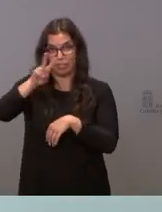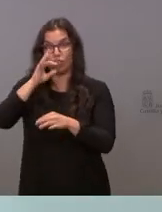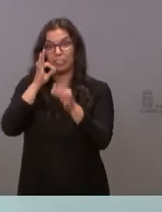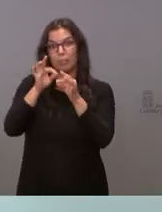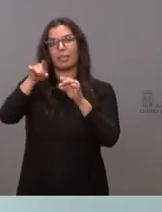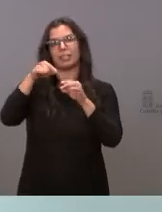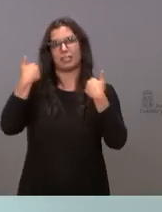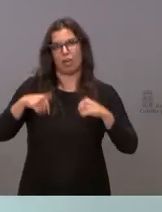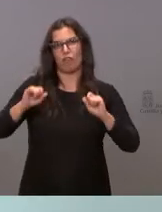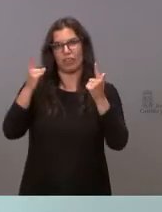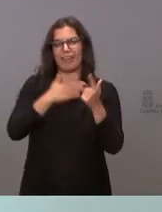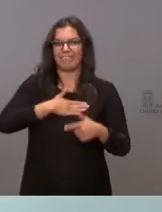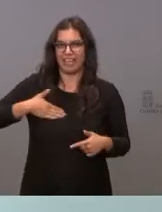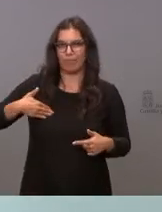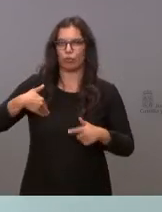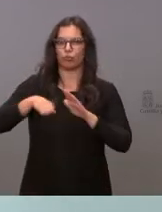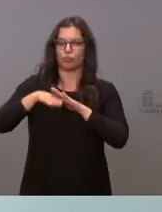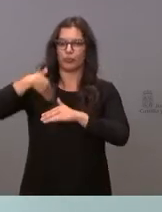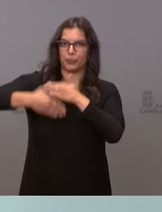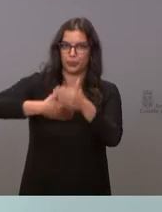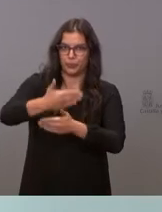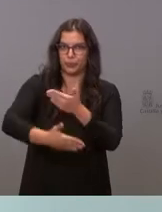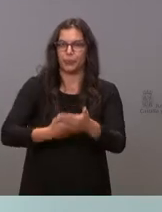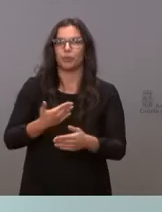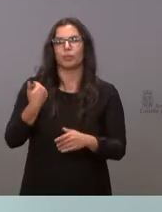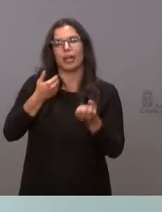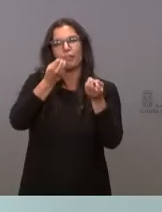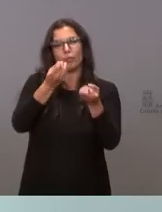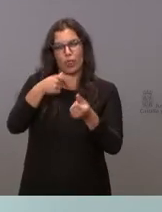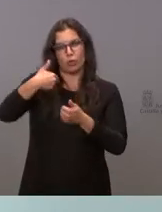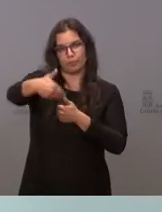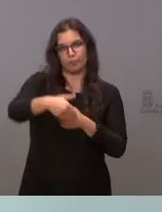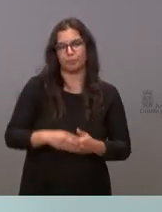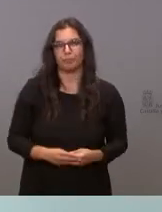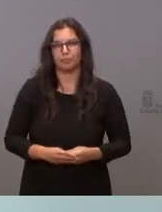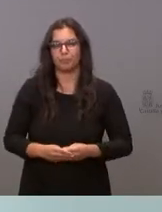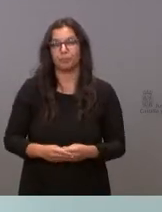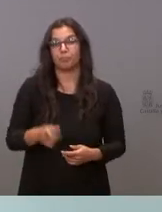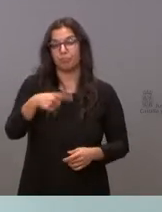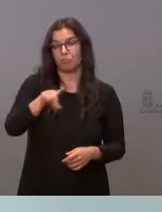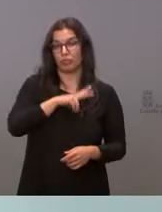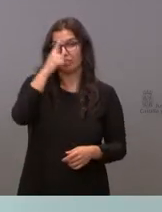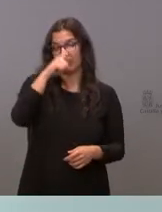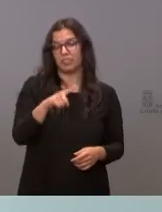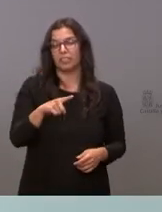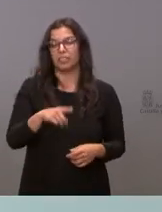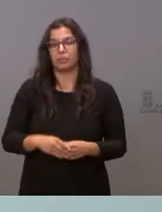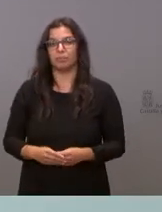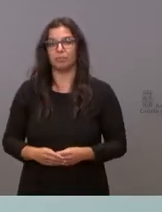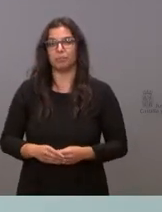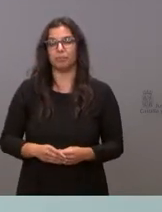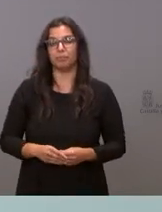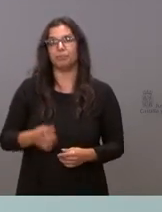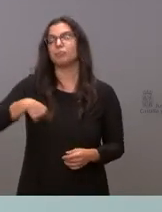realidad. A medida que vayamos avanzando les daremos información. Saben ustedes que nuestra